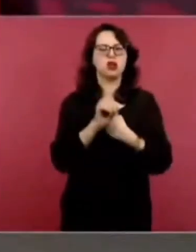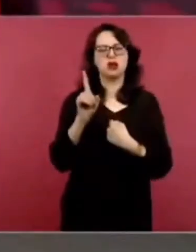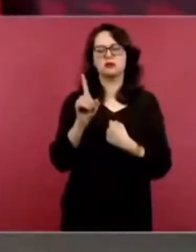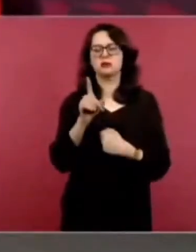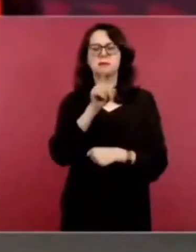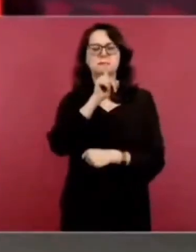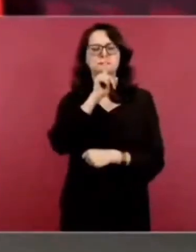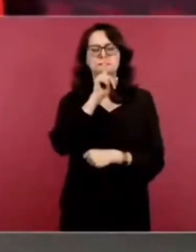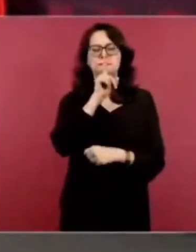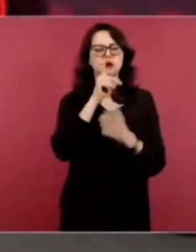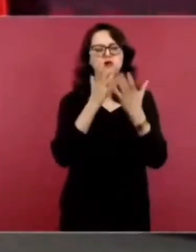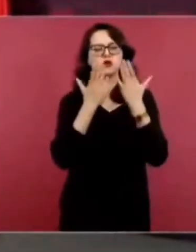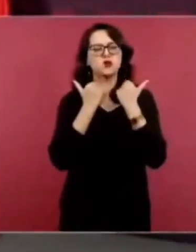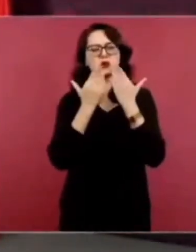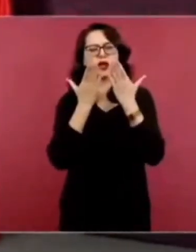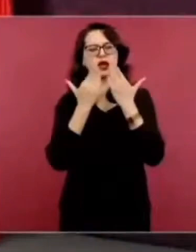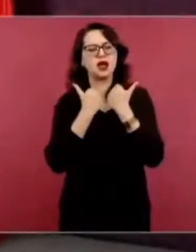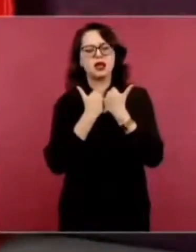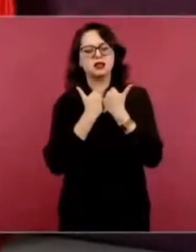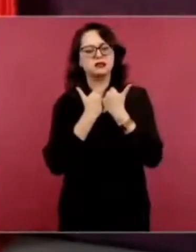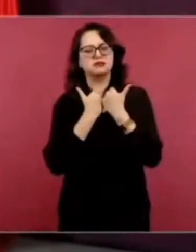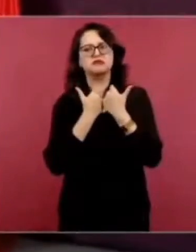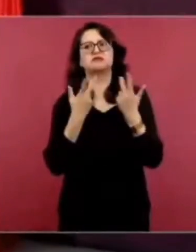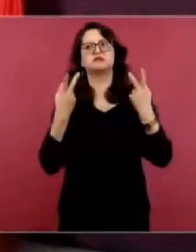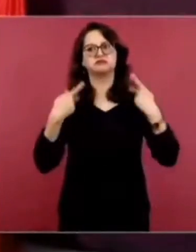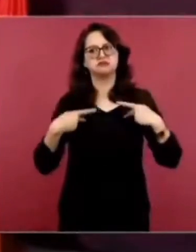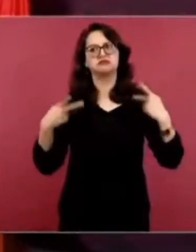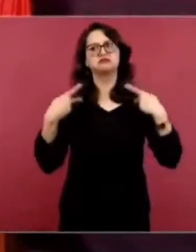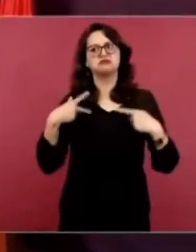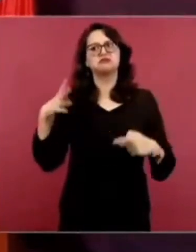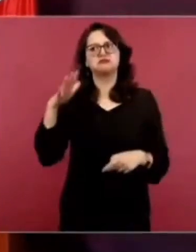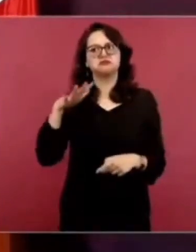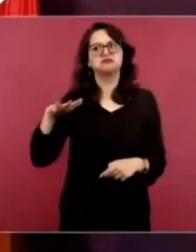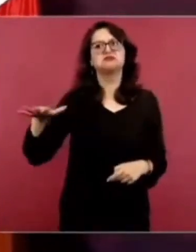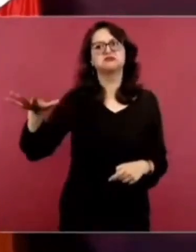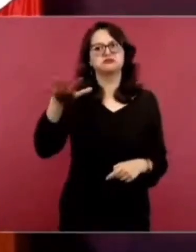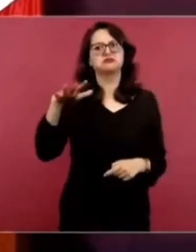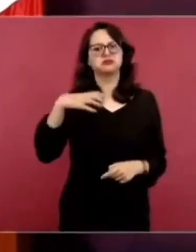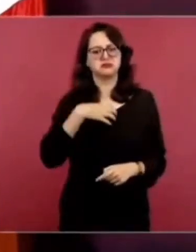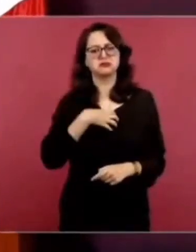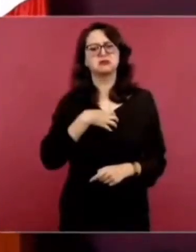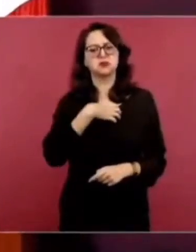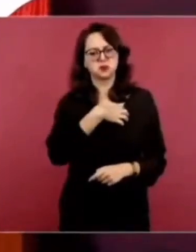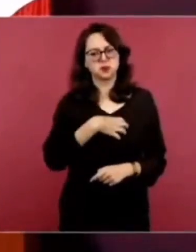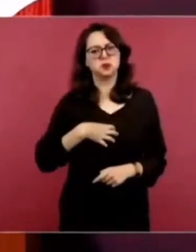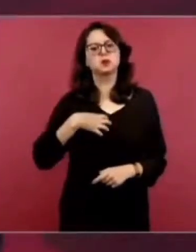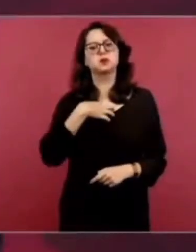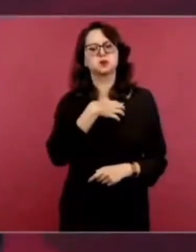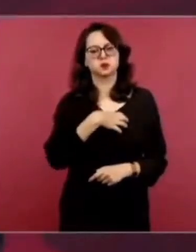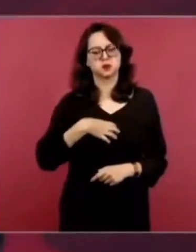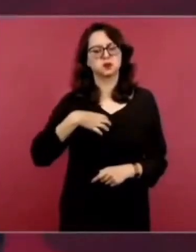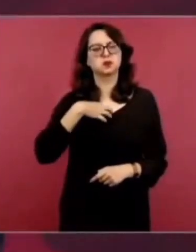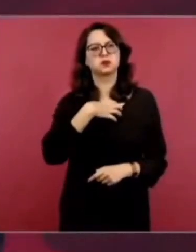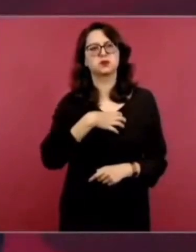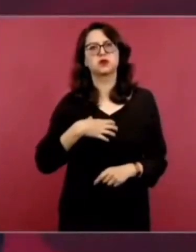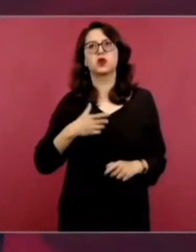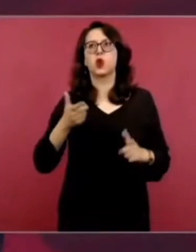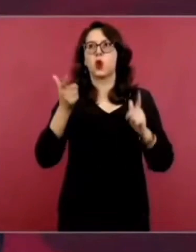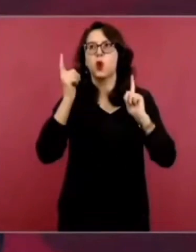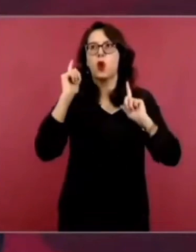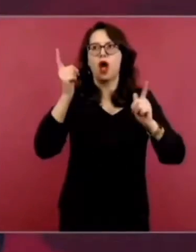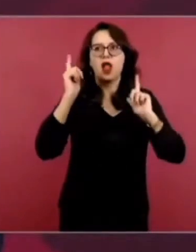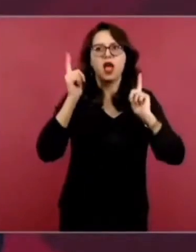gente está contenta, esperanzada,